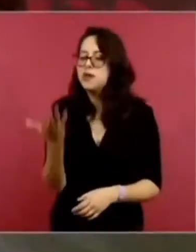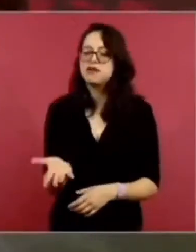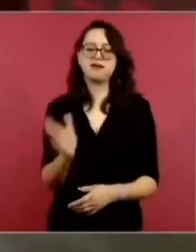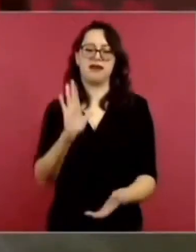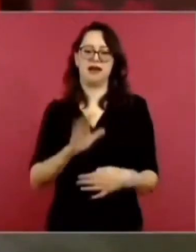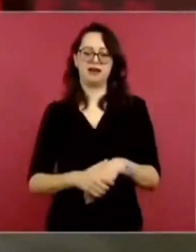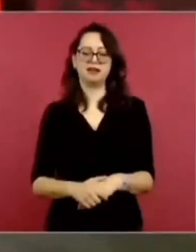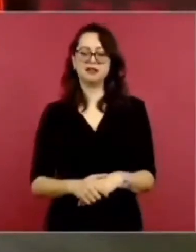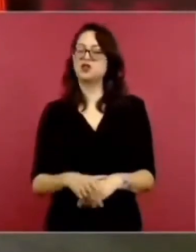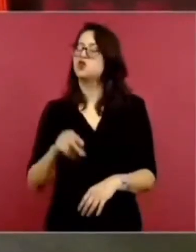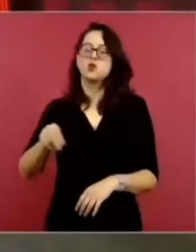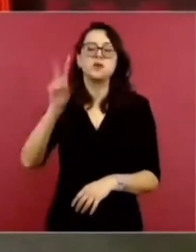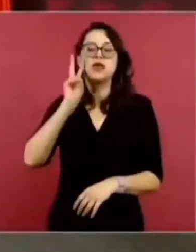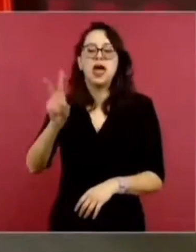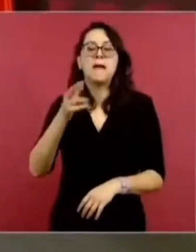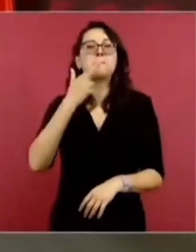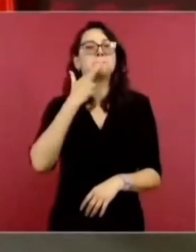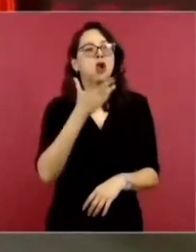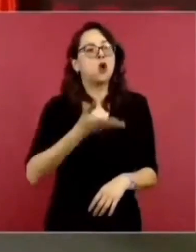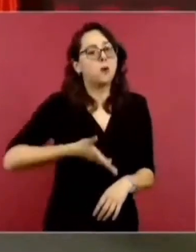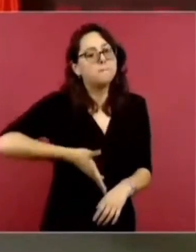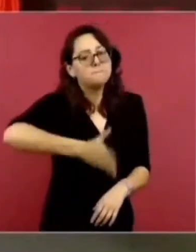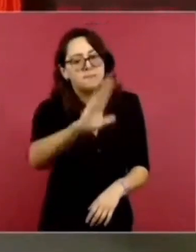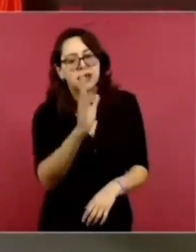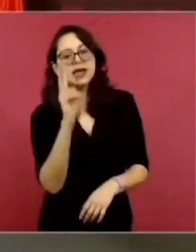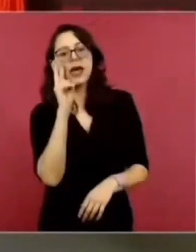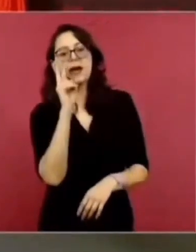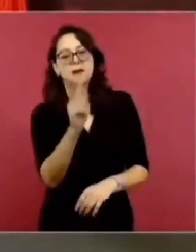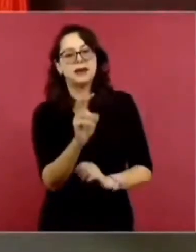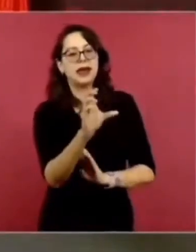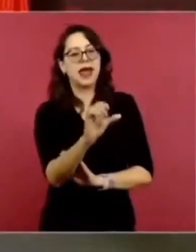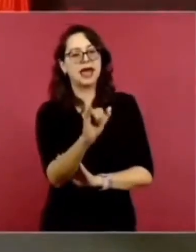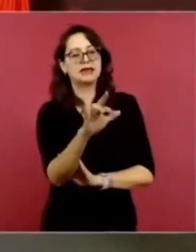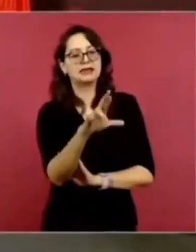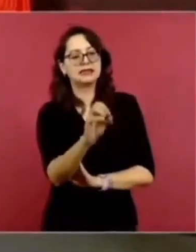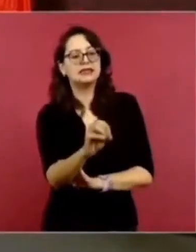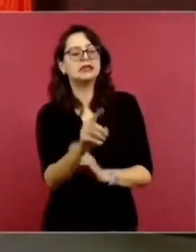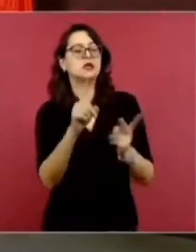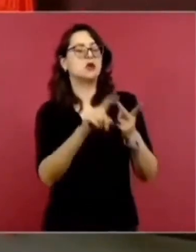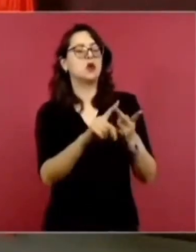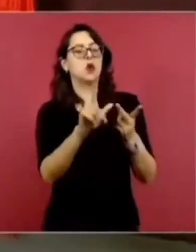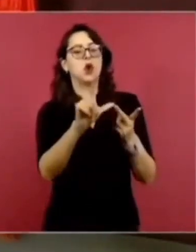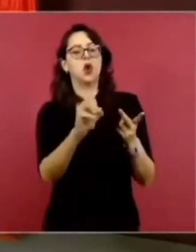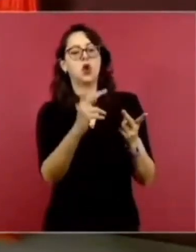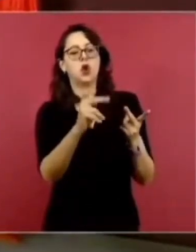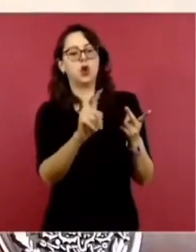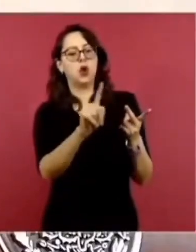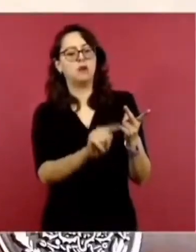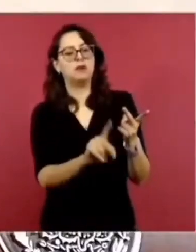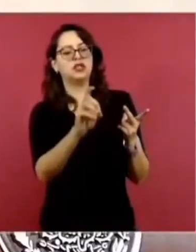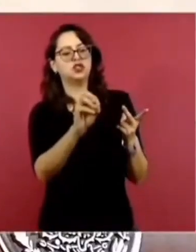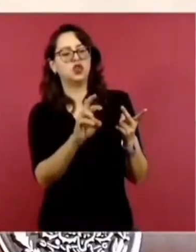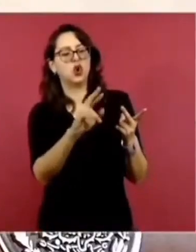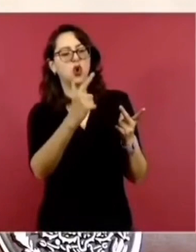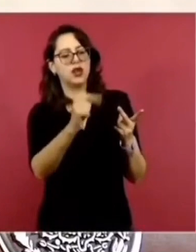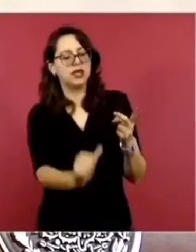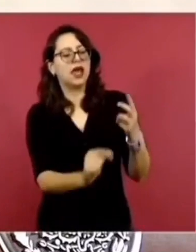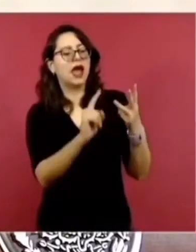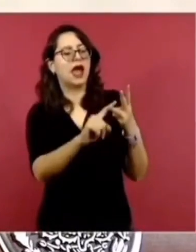Mejor que vean a Ciro o a López Lóriga o a Carmen Aristegui